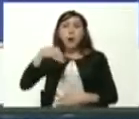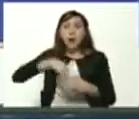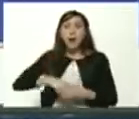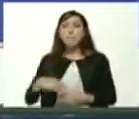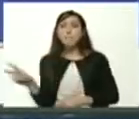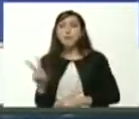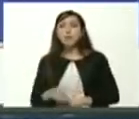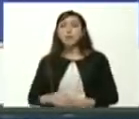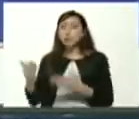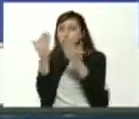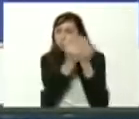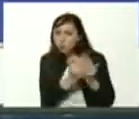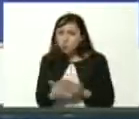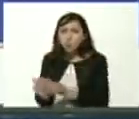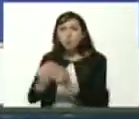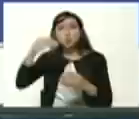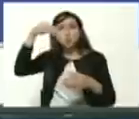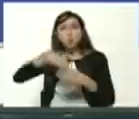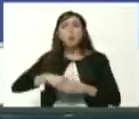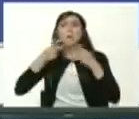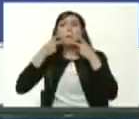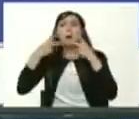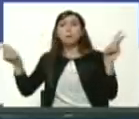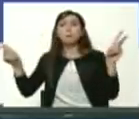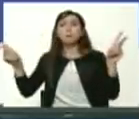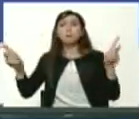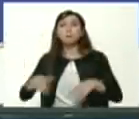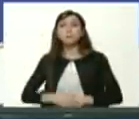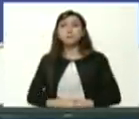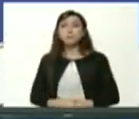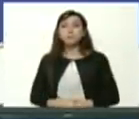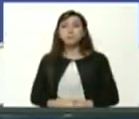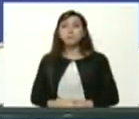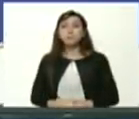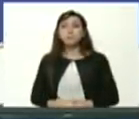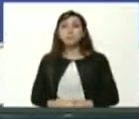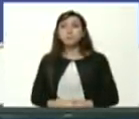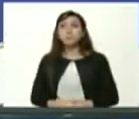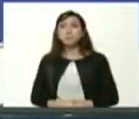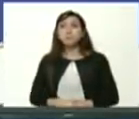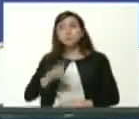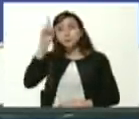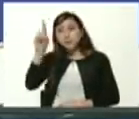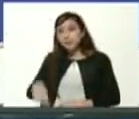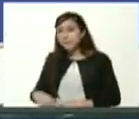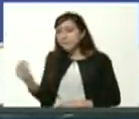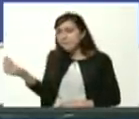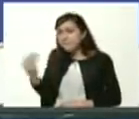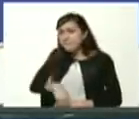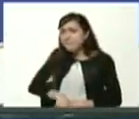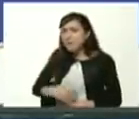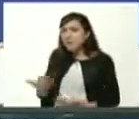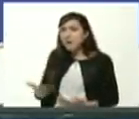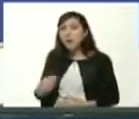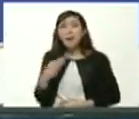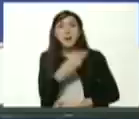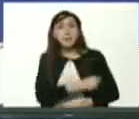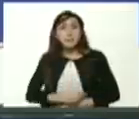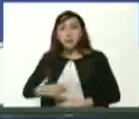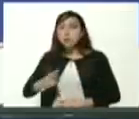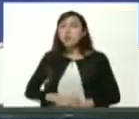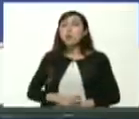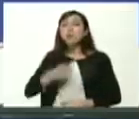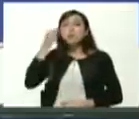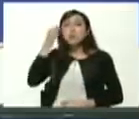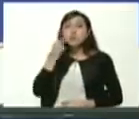estudian en las universidades públicas además de esto hay que agregarle la misión Sucre